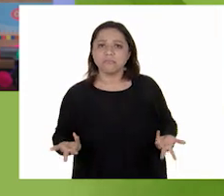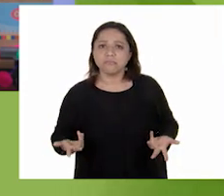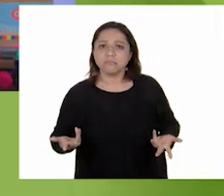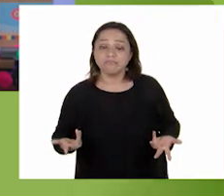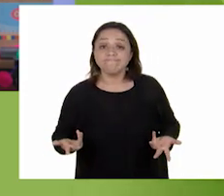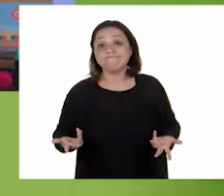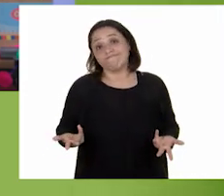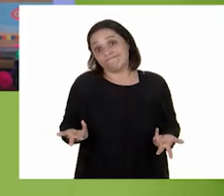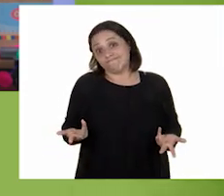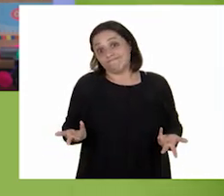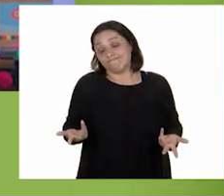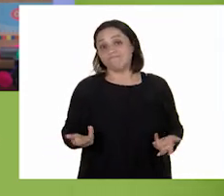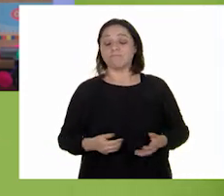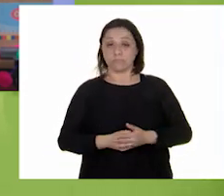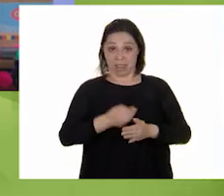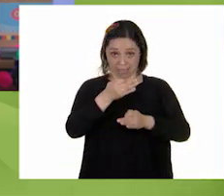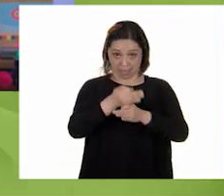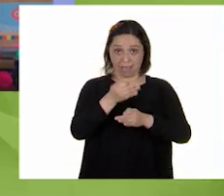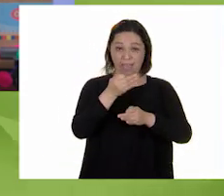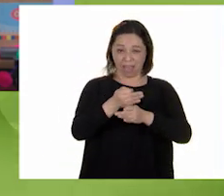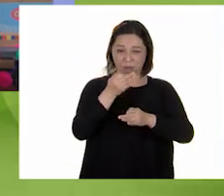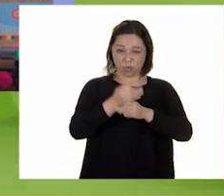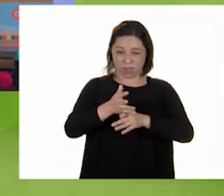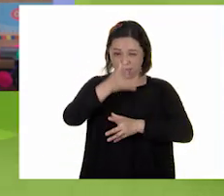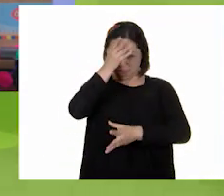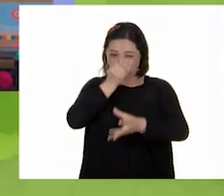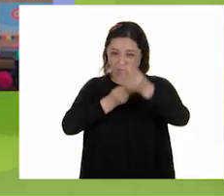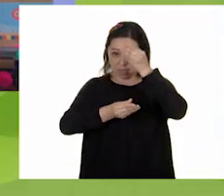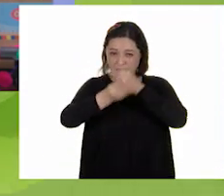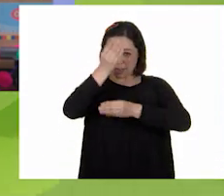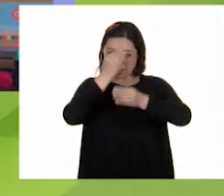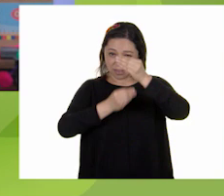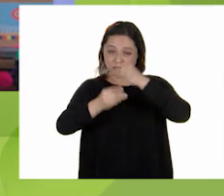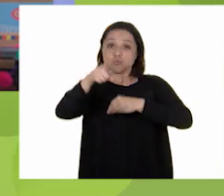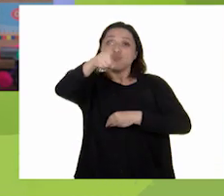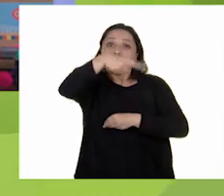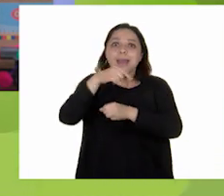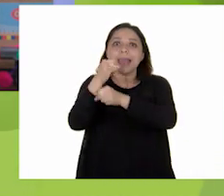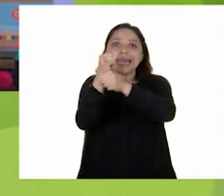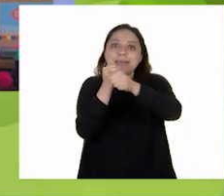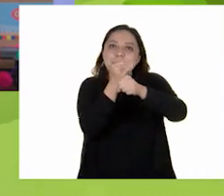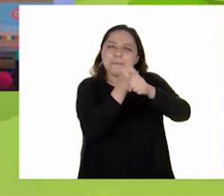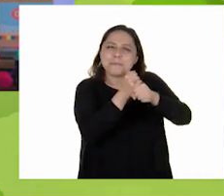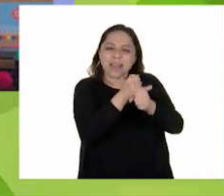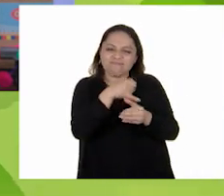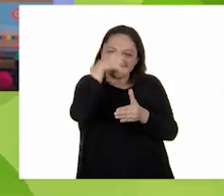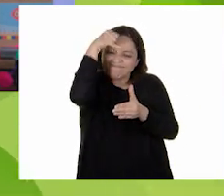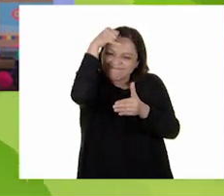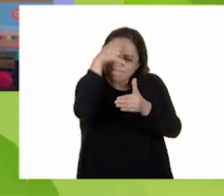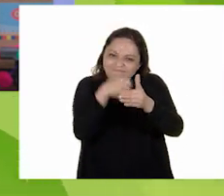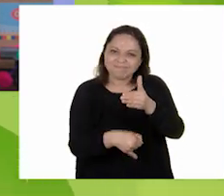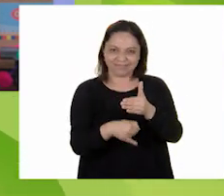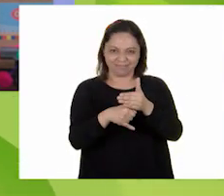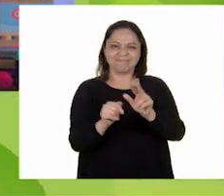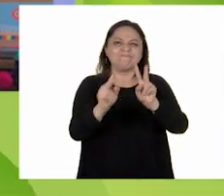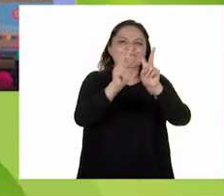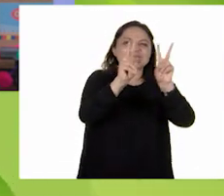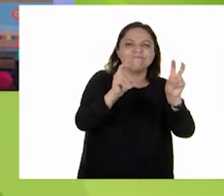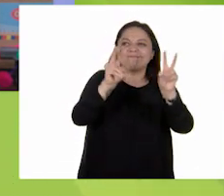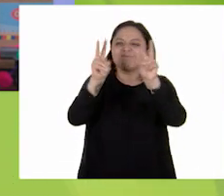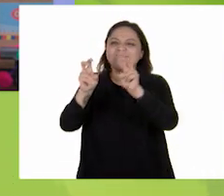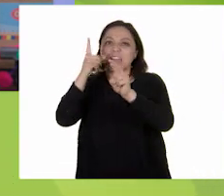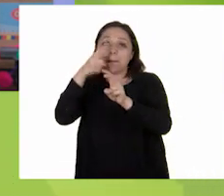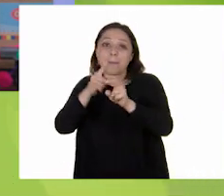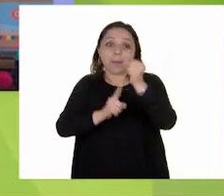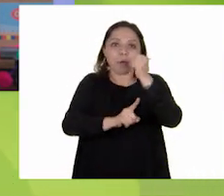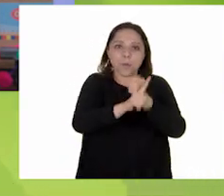En esta tercera etapa de nuestro proyecto de aprendizaje, los invitamos a investigar más sobre todos los temas para encontrar una solución a